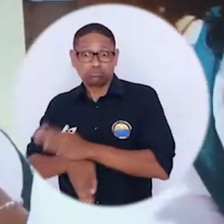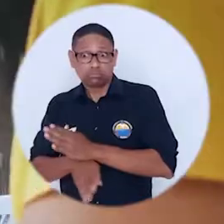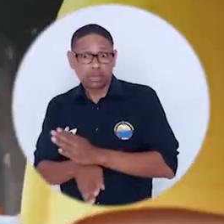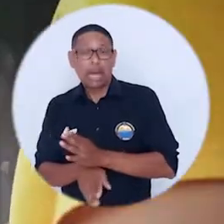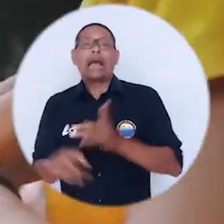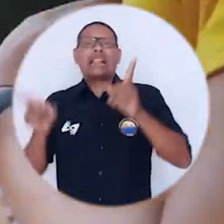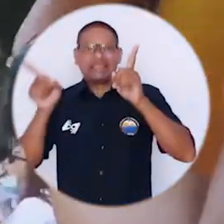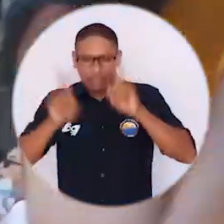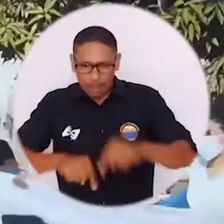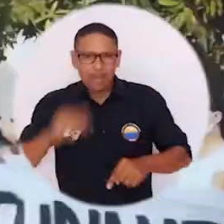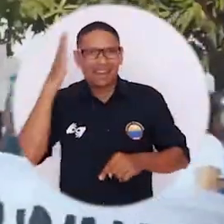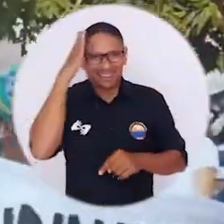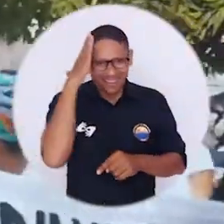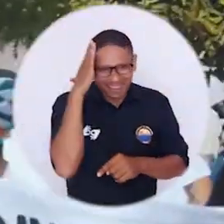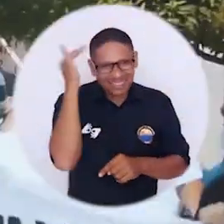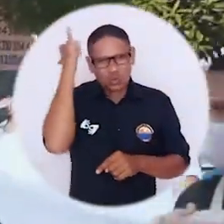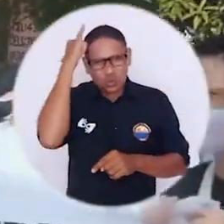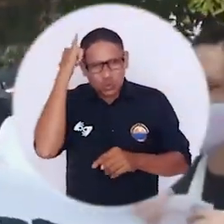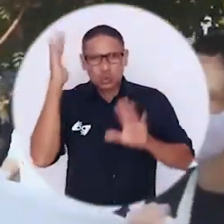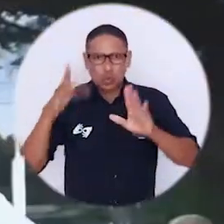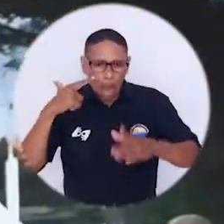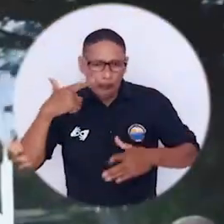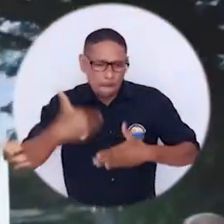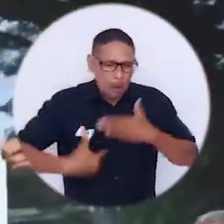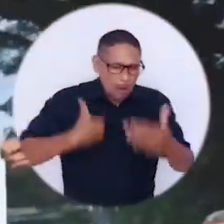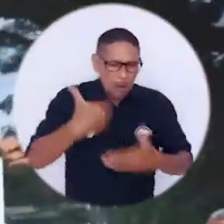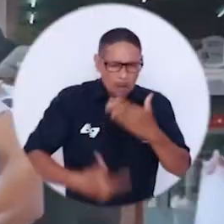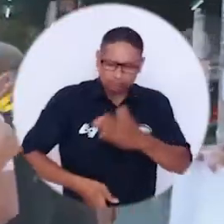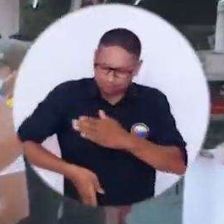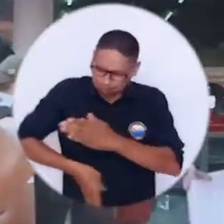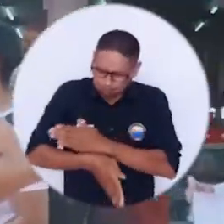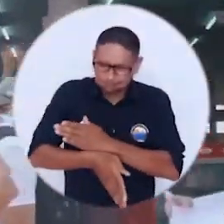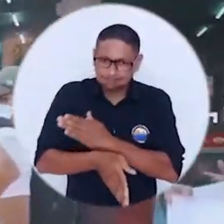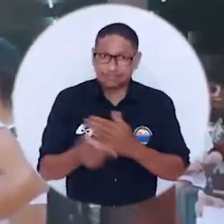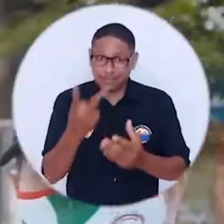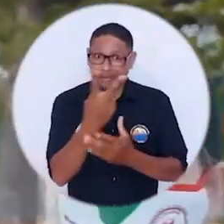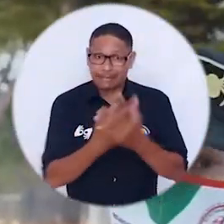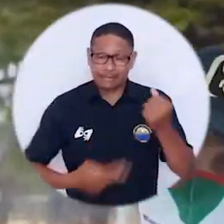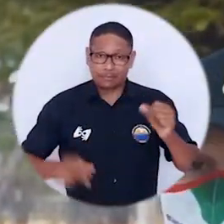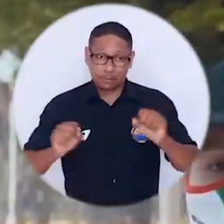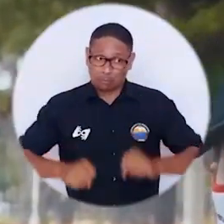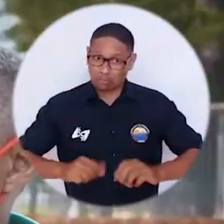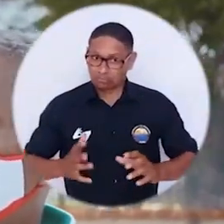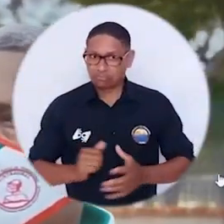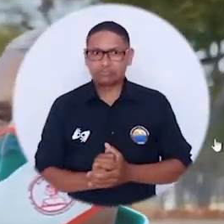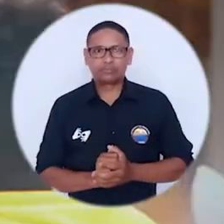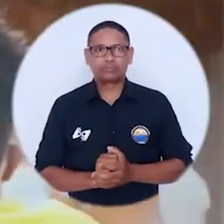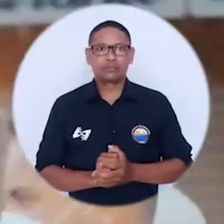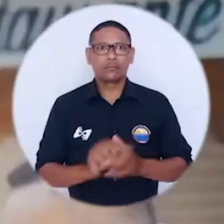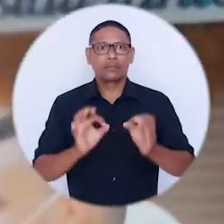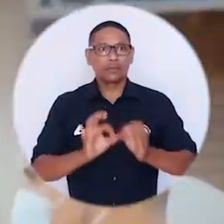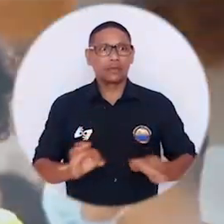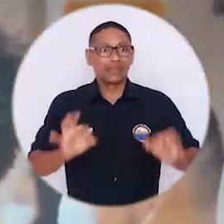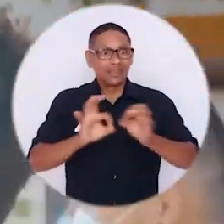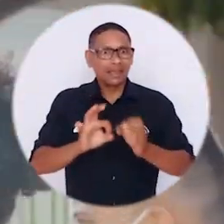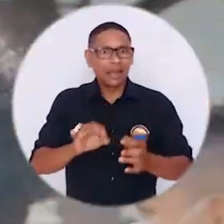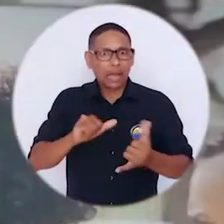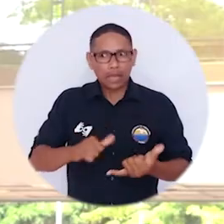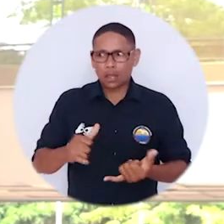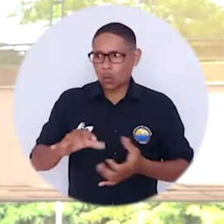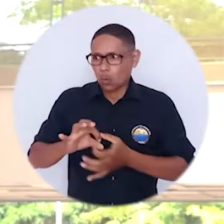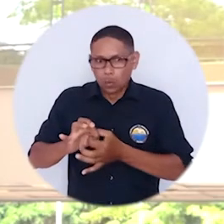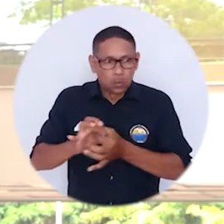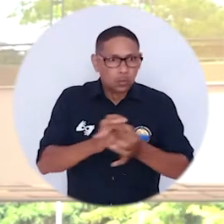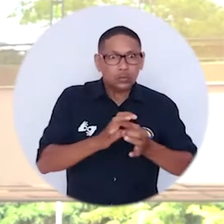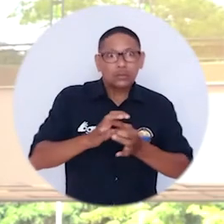podemos seguir movilizando, pero también podemos seguir avanzando en el proceso académico y constructivo de cada uno de nosotros.